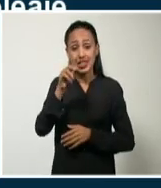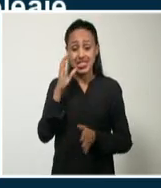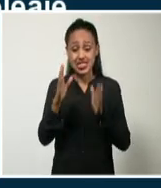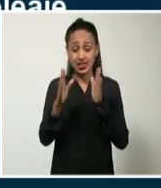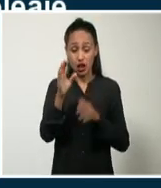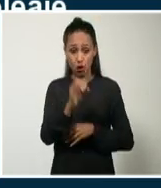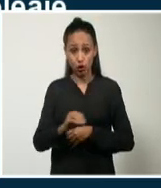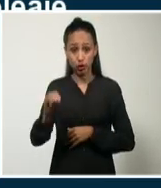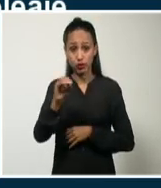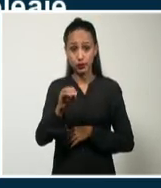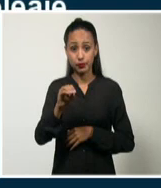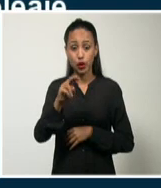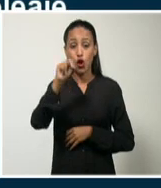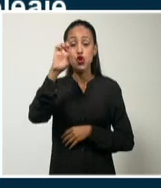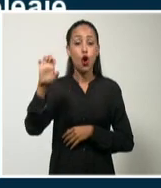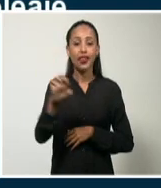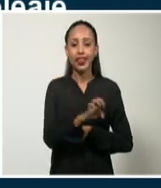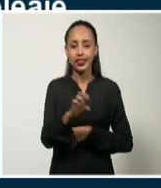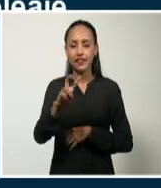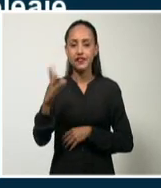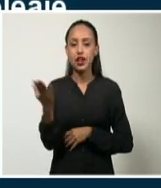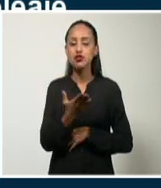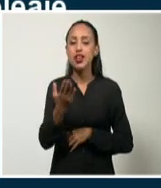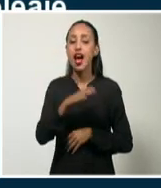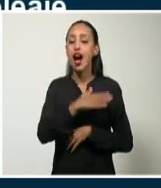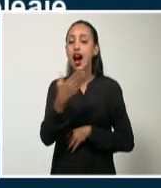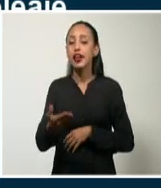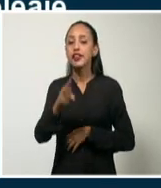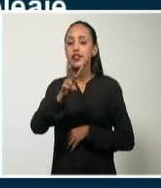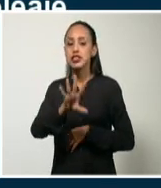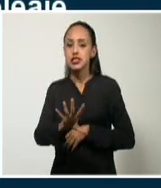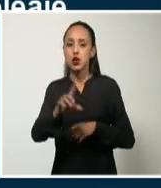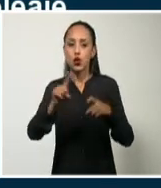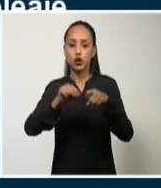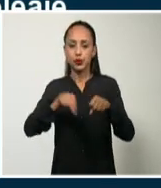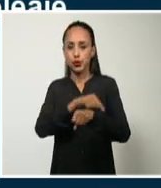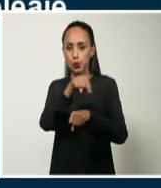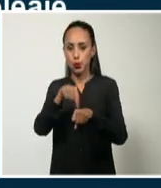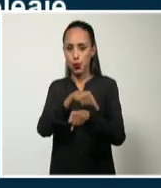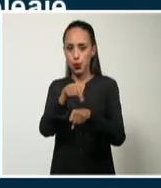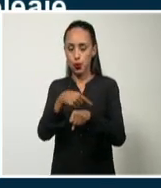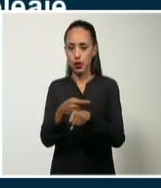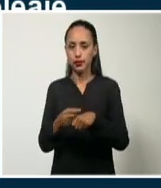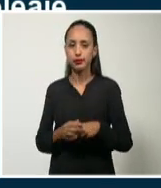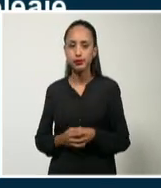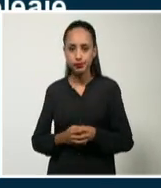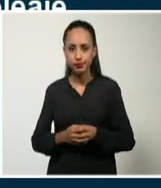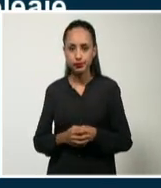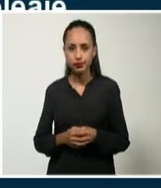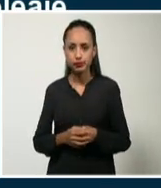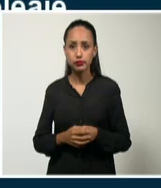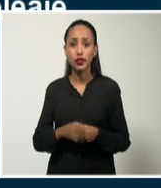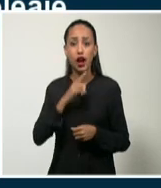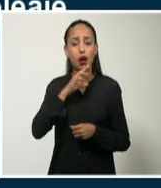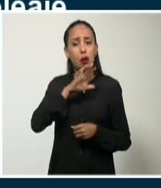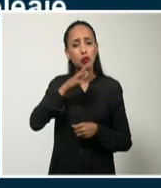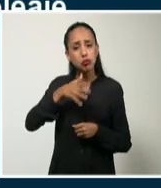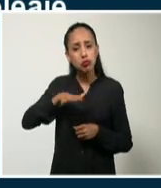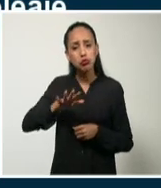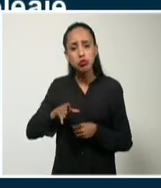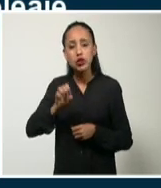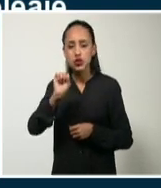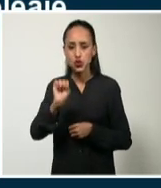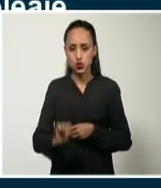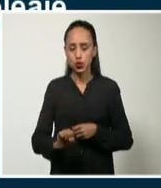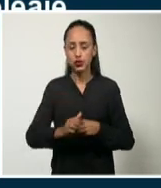soplarán de región nordeste. Con velocidades de hasta 25 kilómetros por hora habrá brisas en la costa sur. Y